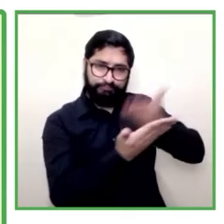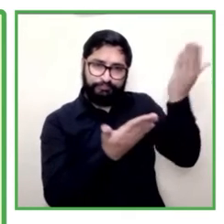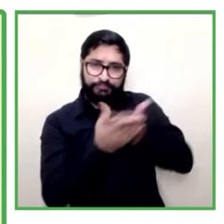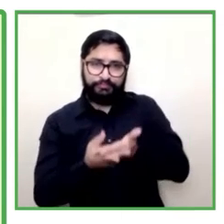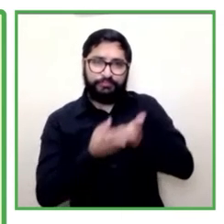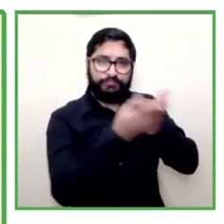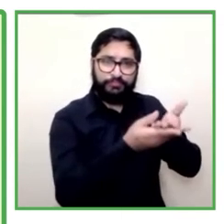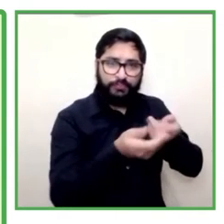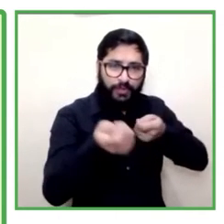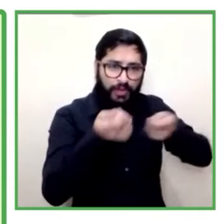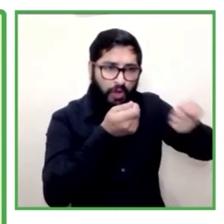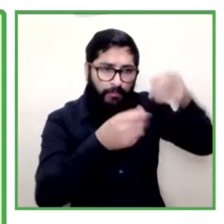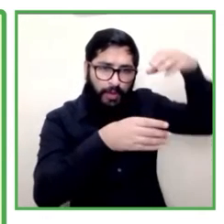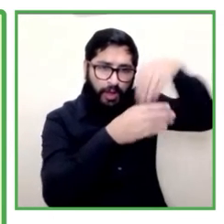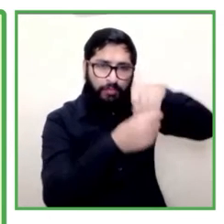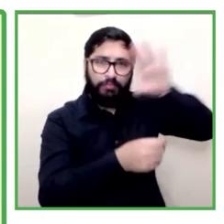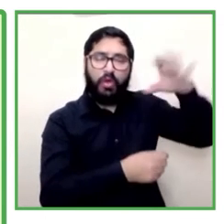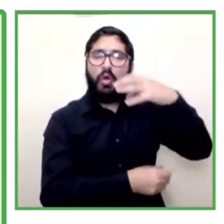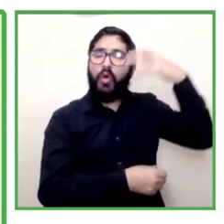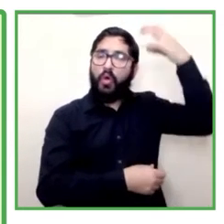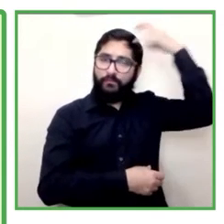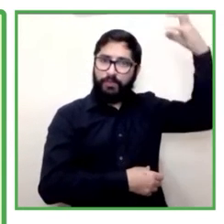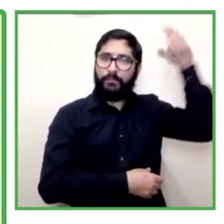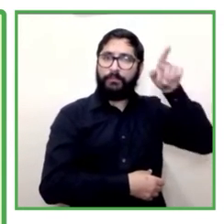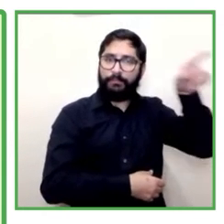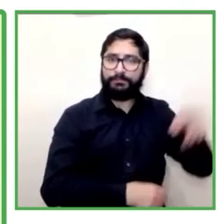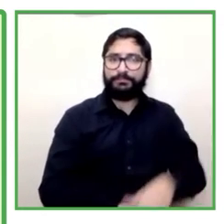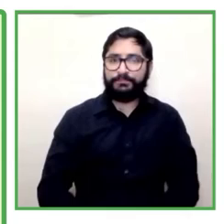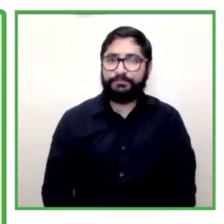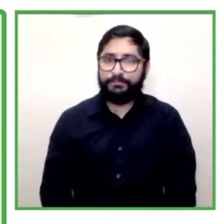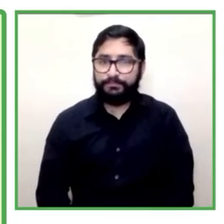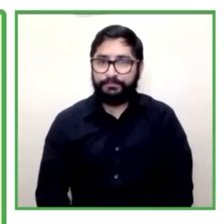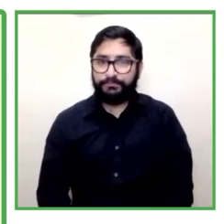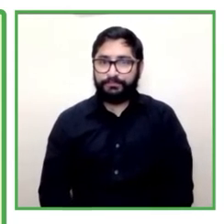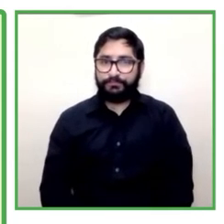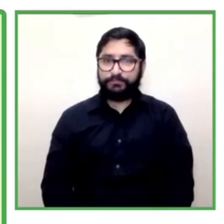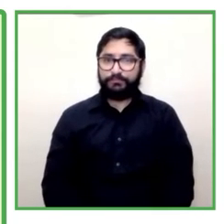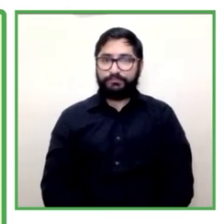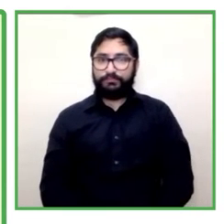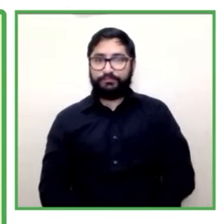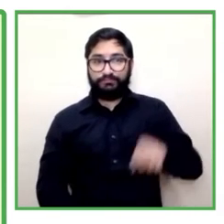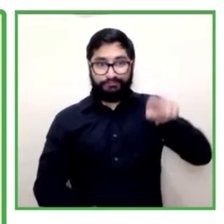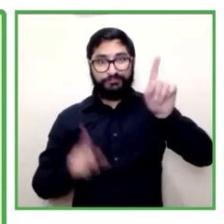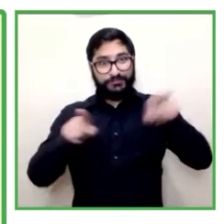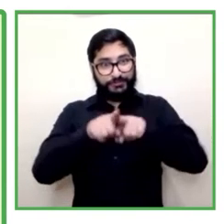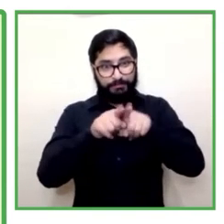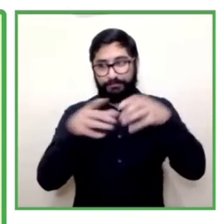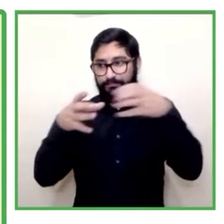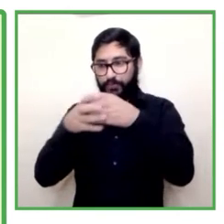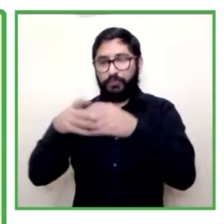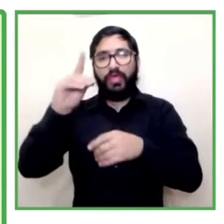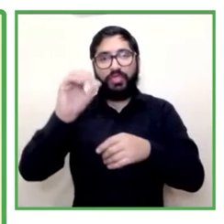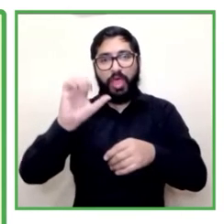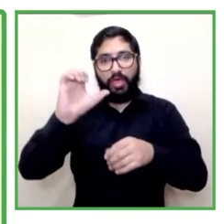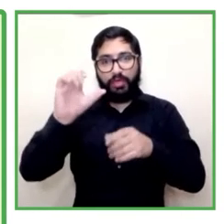Asociación de Sociedades, te van diciendo si acaso esto está bien constituido o no. Es una